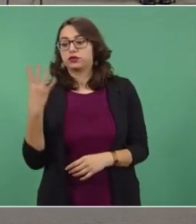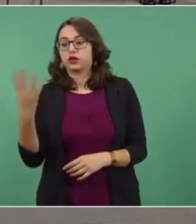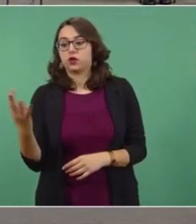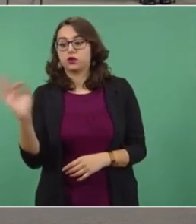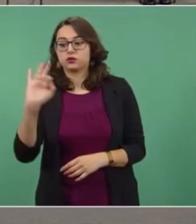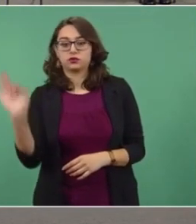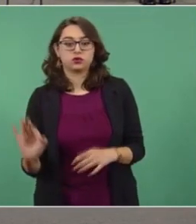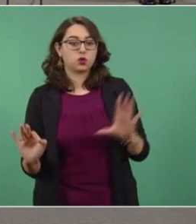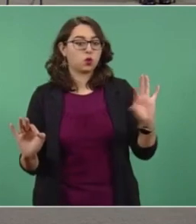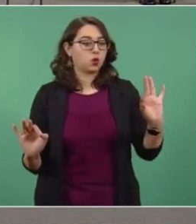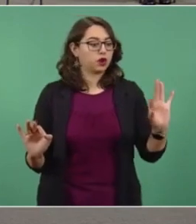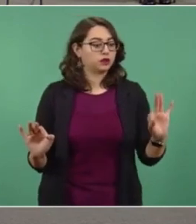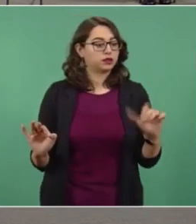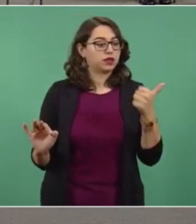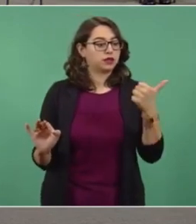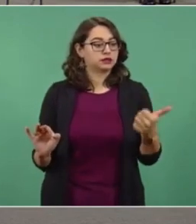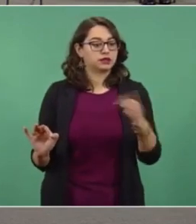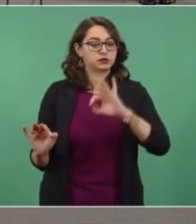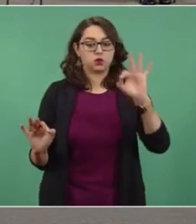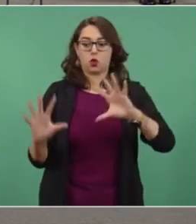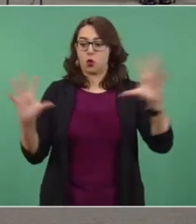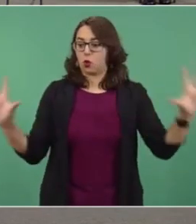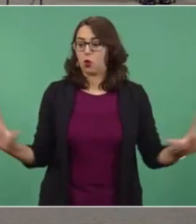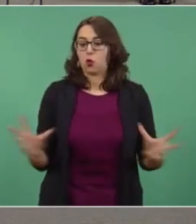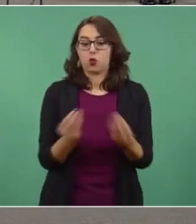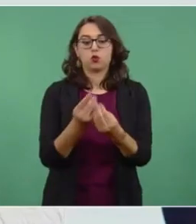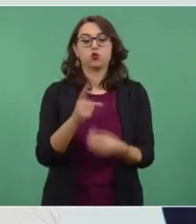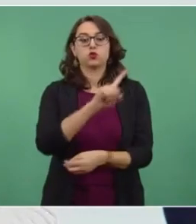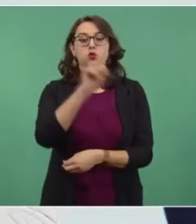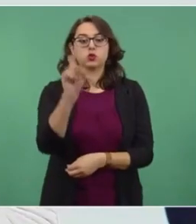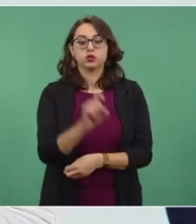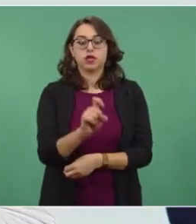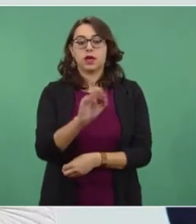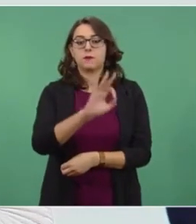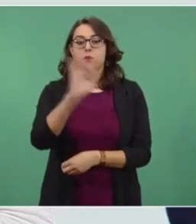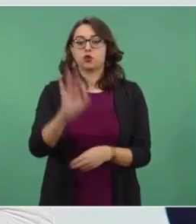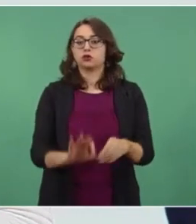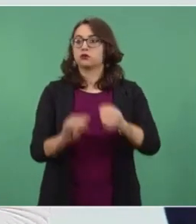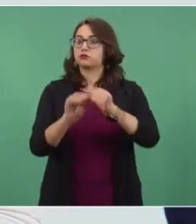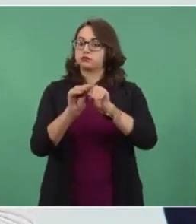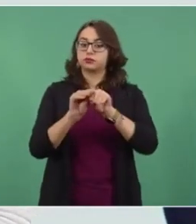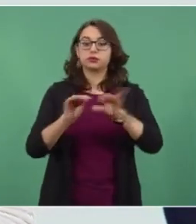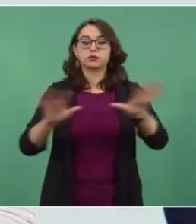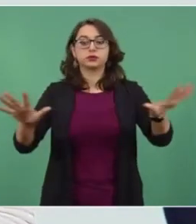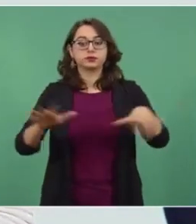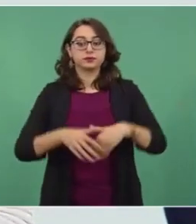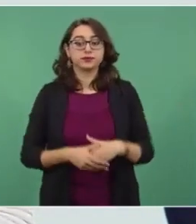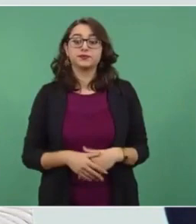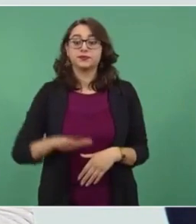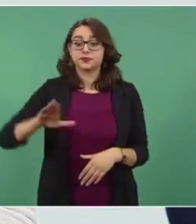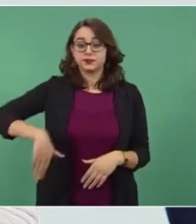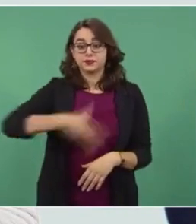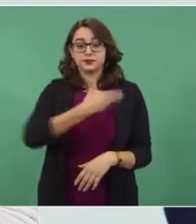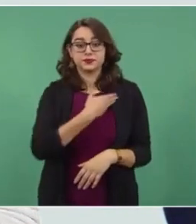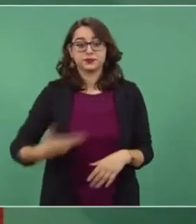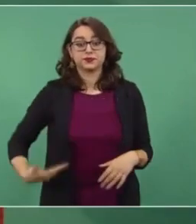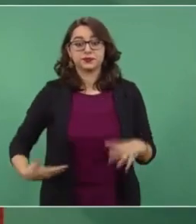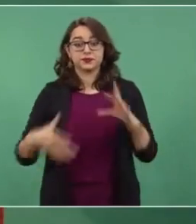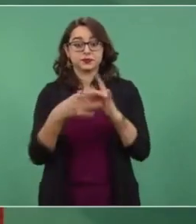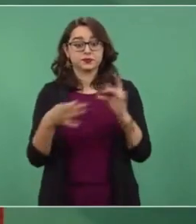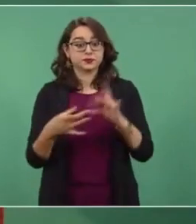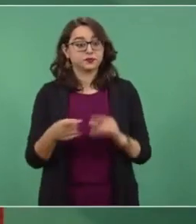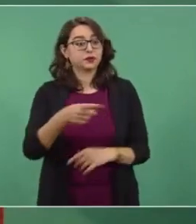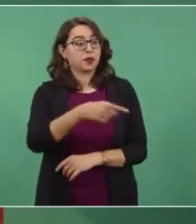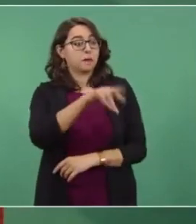coexistir para poder suministrar el 100 por ciento. Y esto es lo que comentaba el señor presidente, los